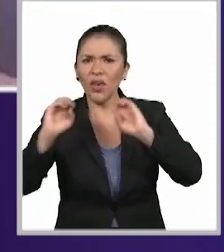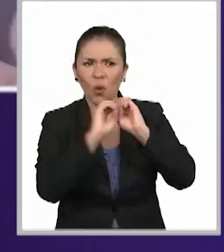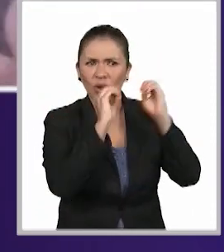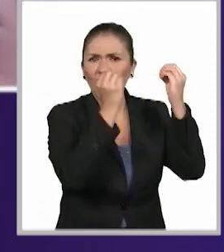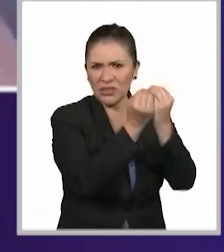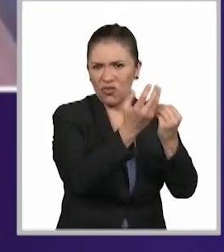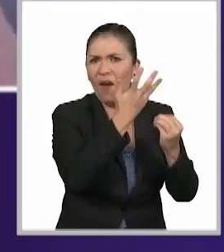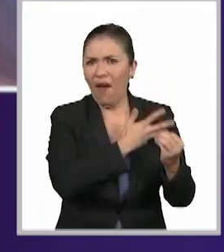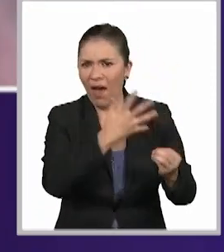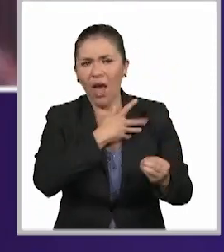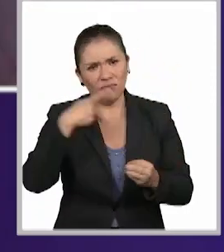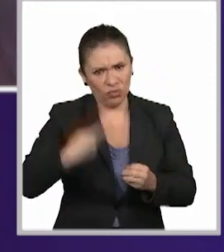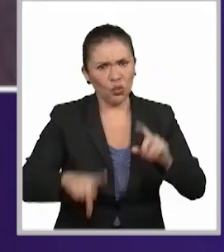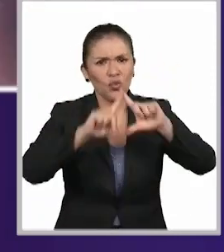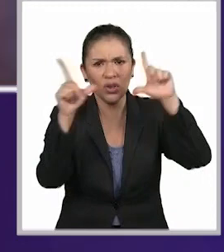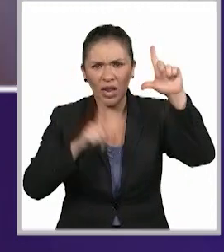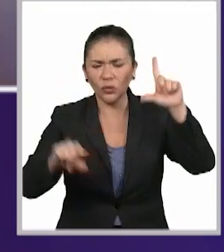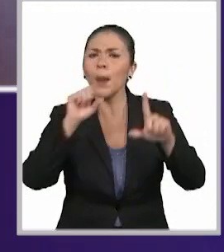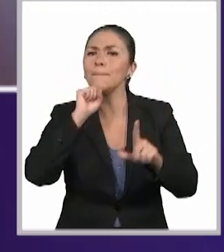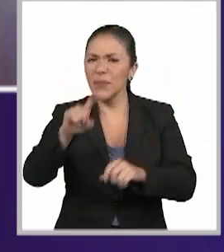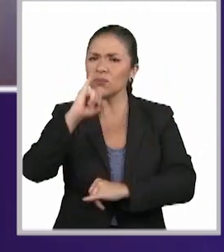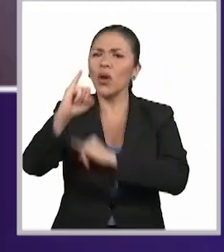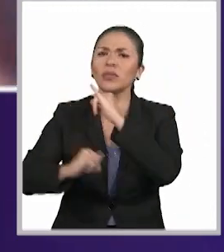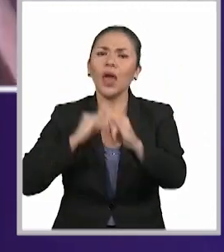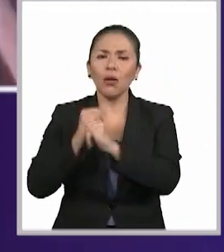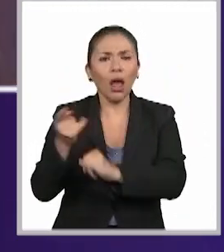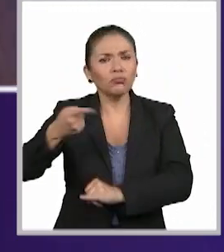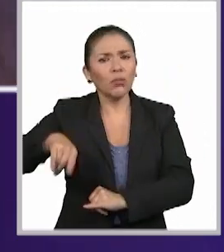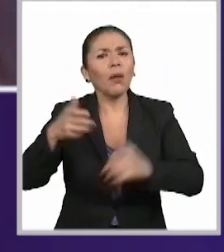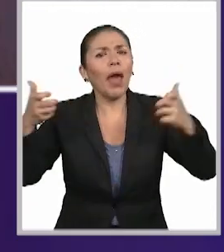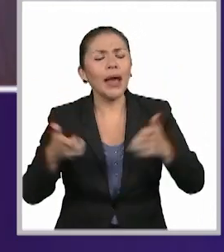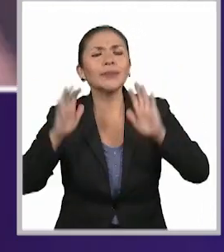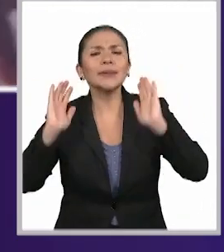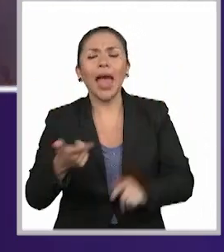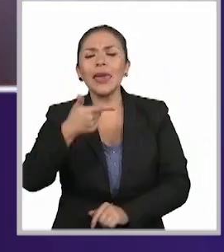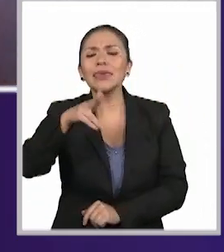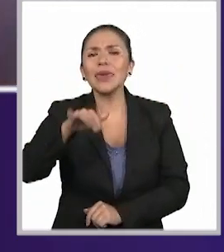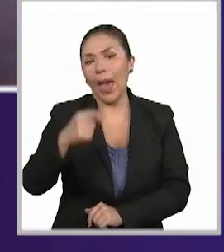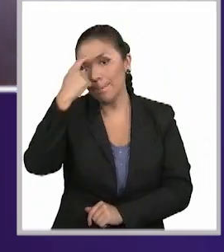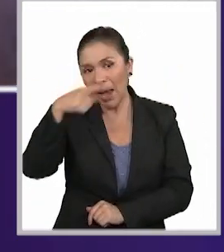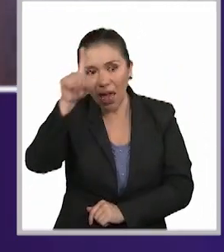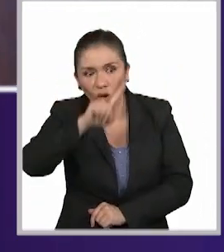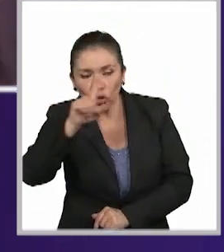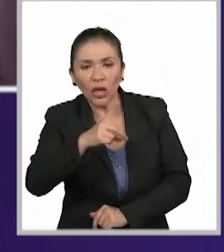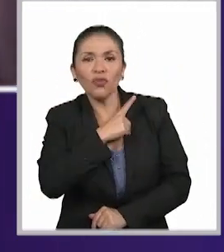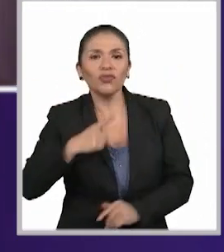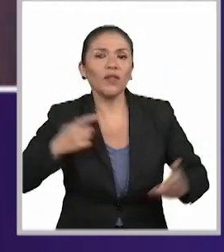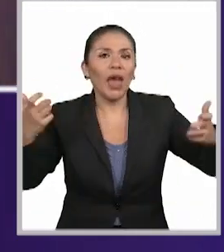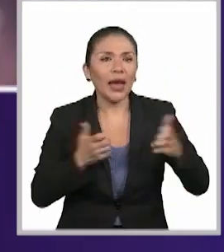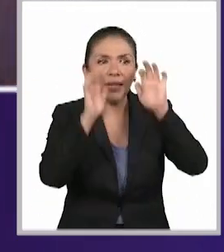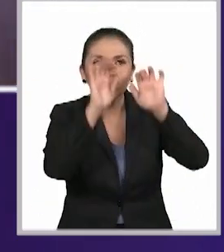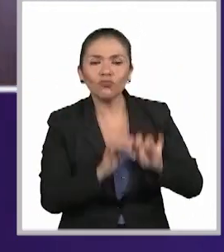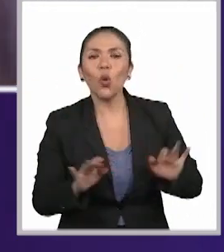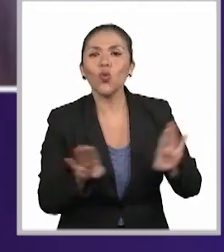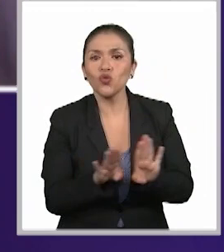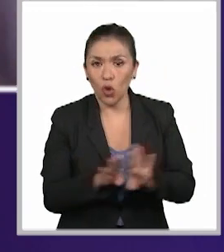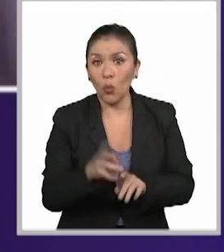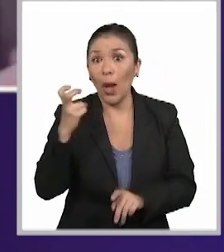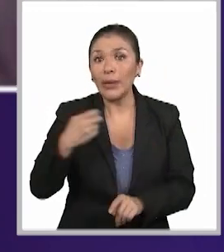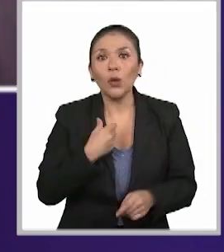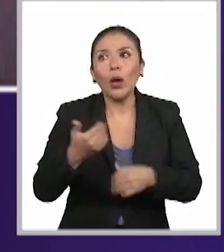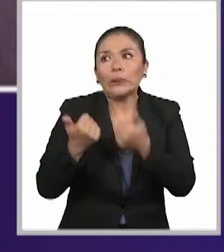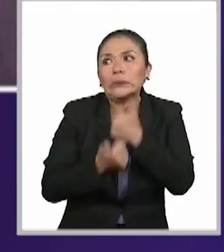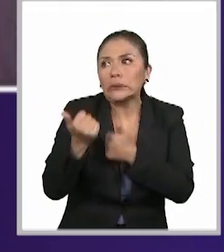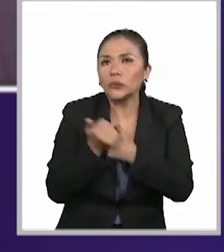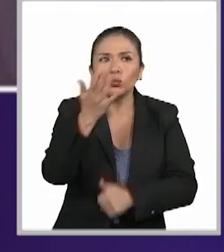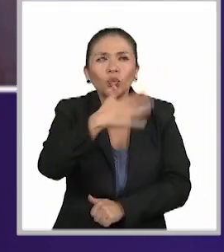organizaciones a nivel nacional y a nivel internacional que han emitido ya guías de cómo se deben de hacer estas sentencias y, pues, nos apoyamos a